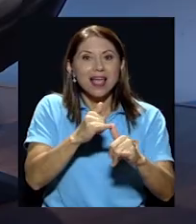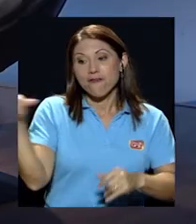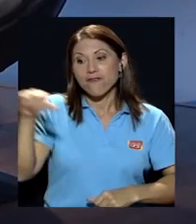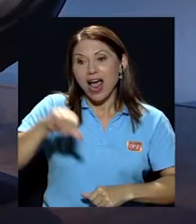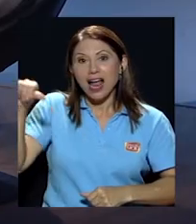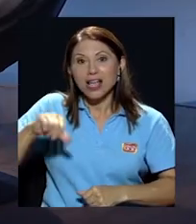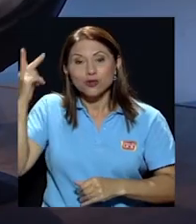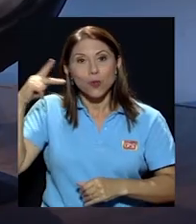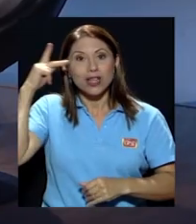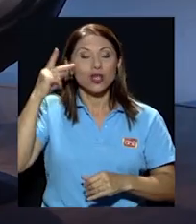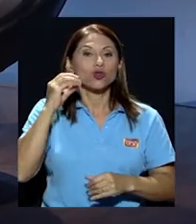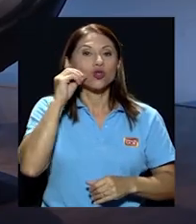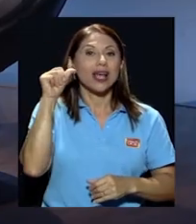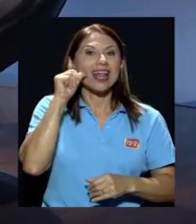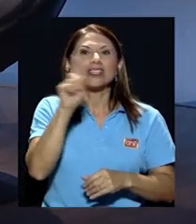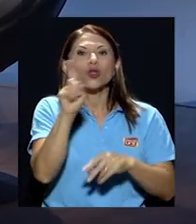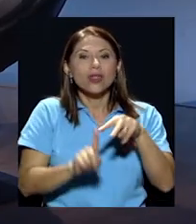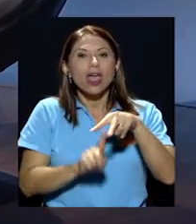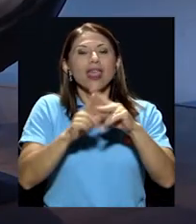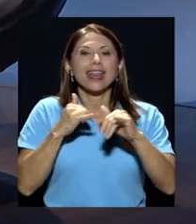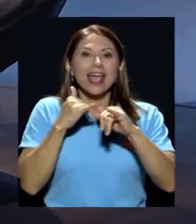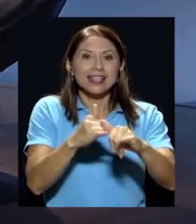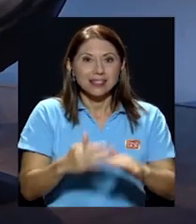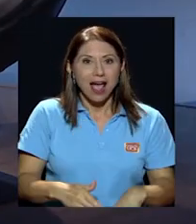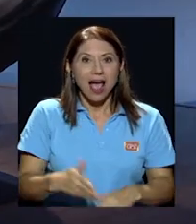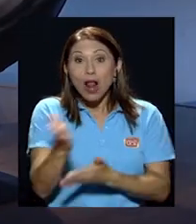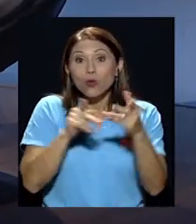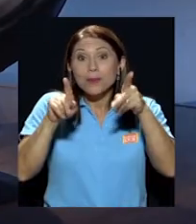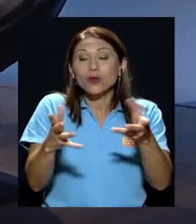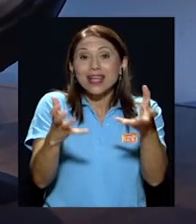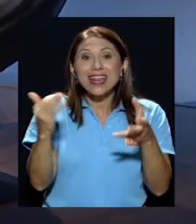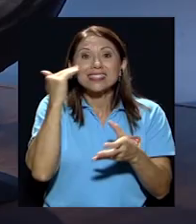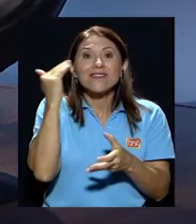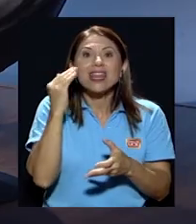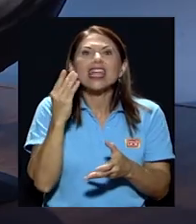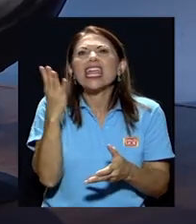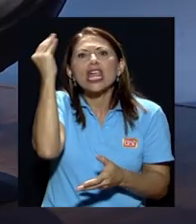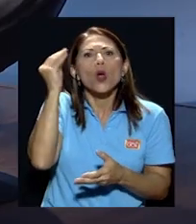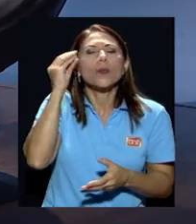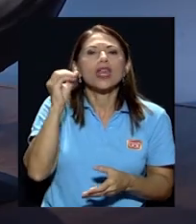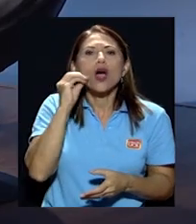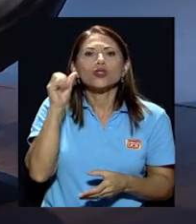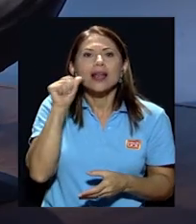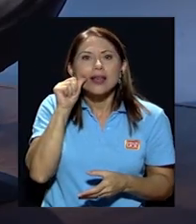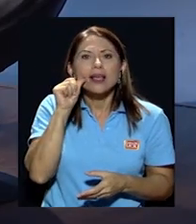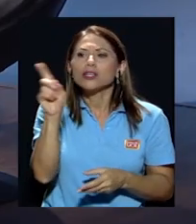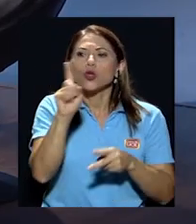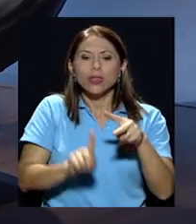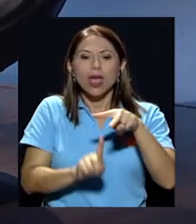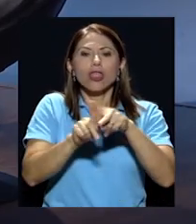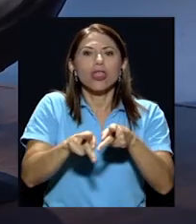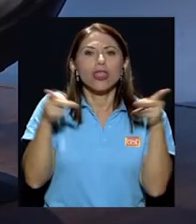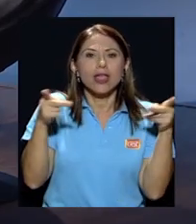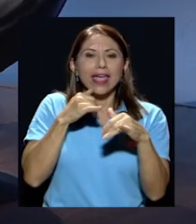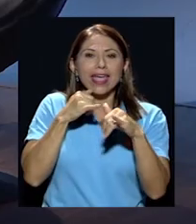salen en la extra y cuando alguien quiere saber qué opina don Oscar primero salen en extra y después los otros salen un